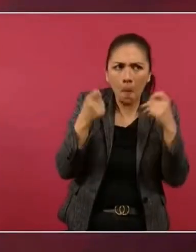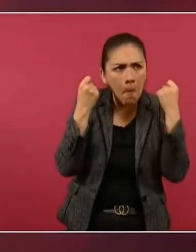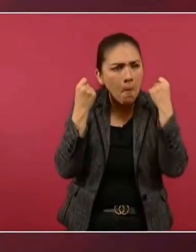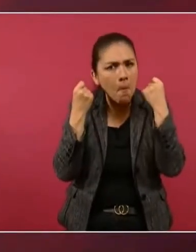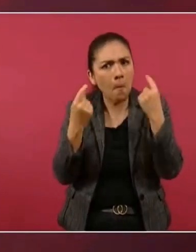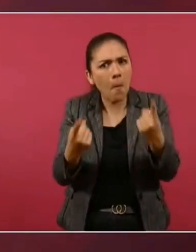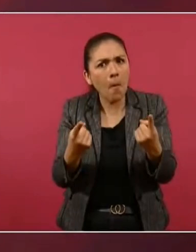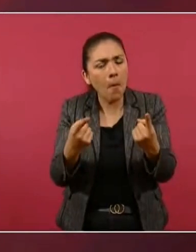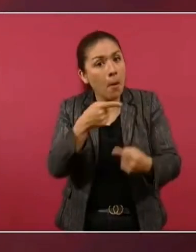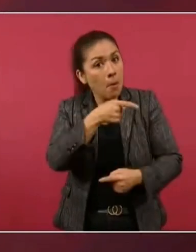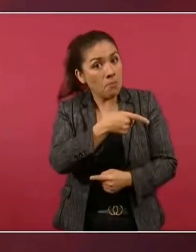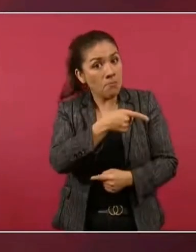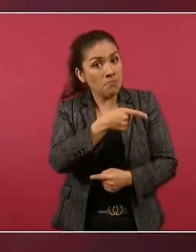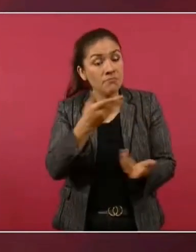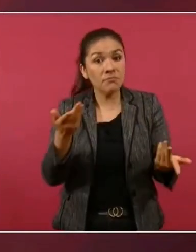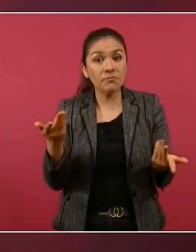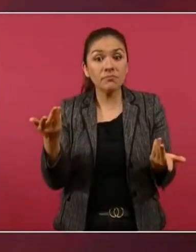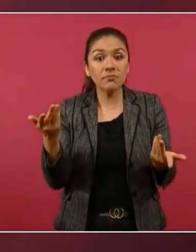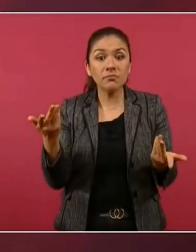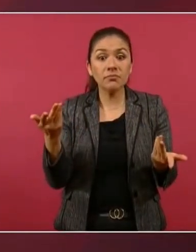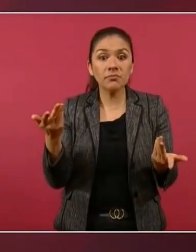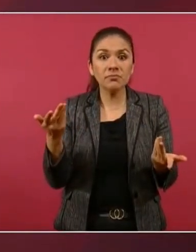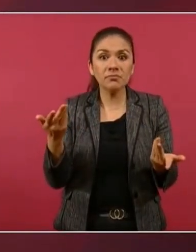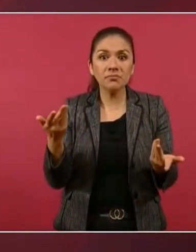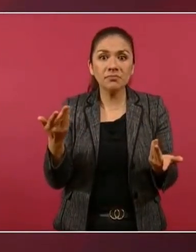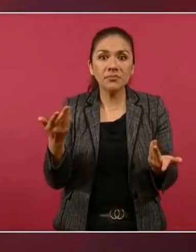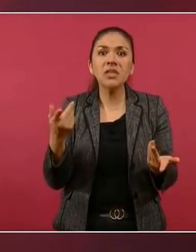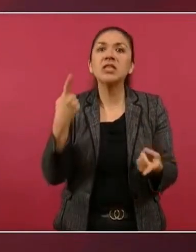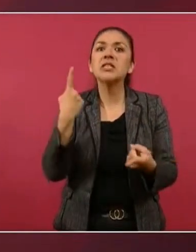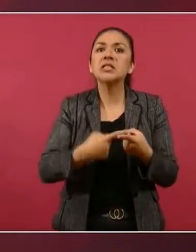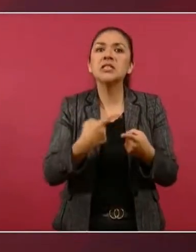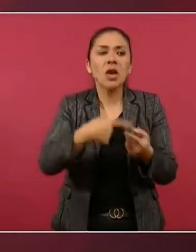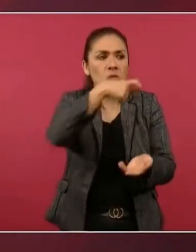este ¿quién pompó?